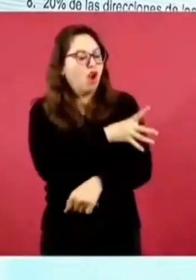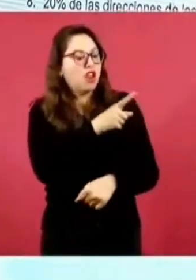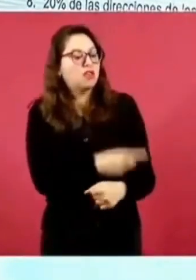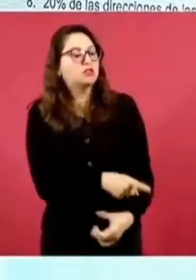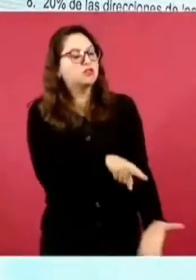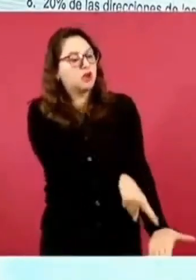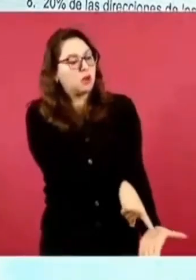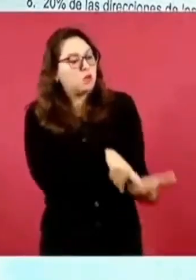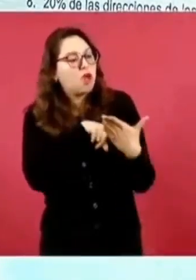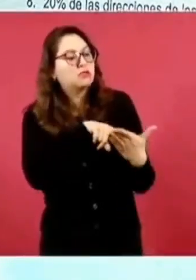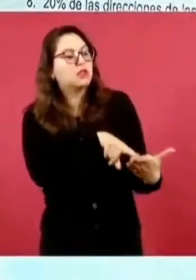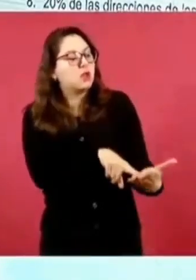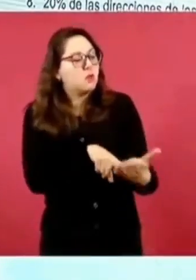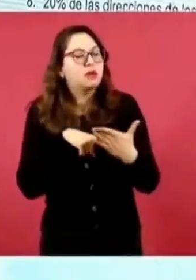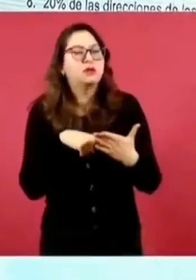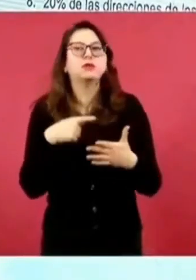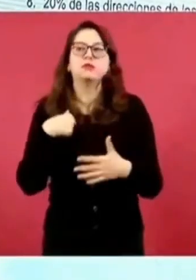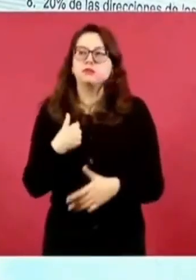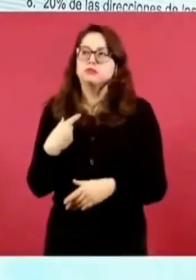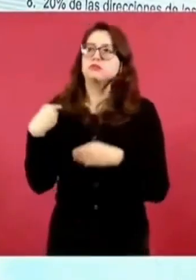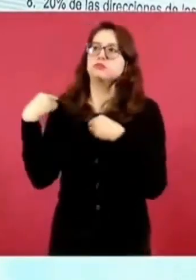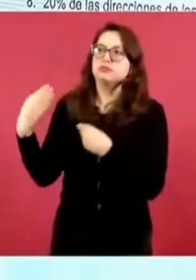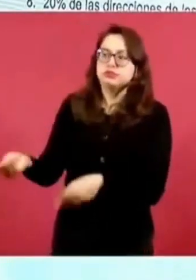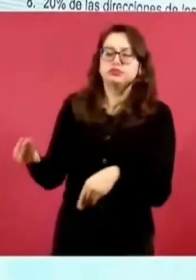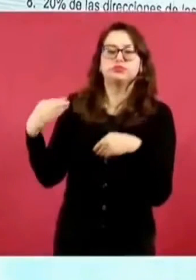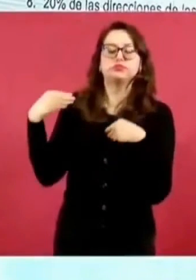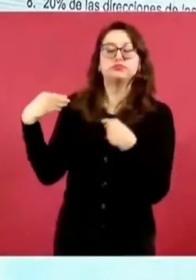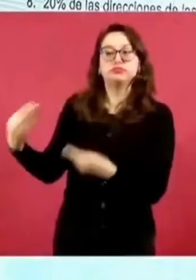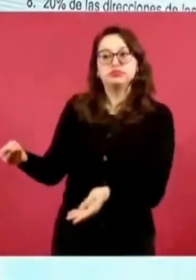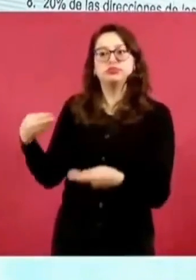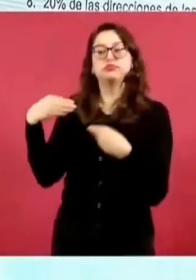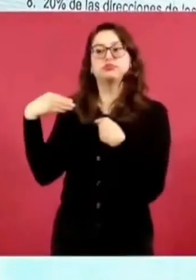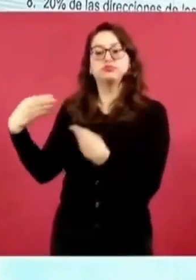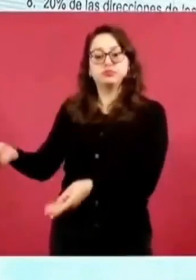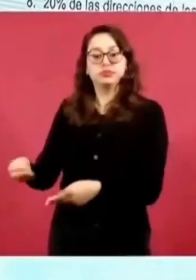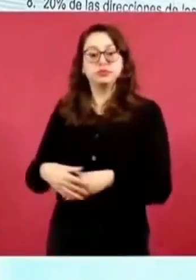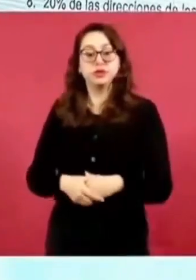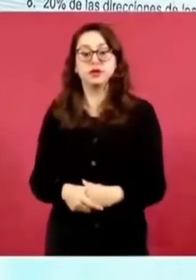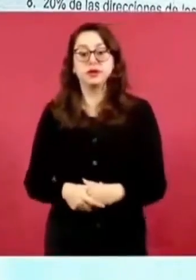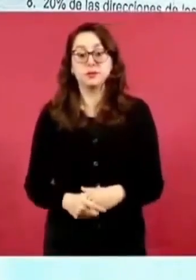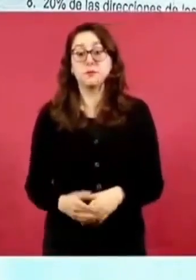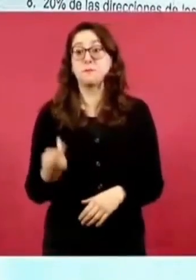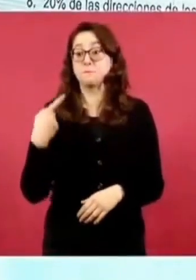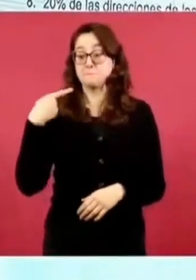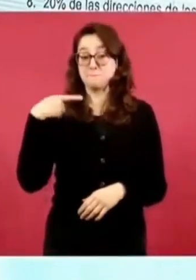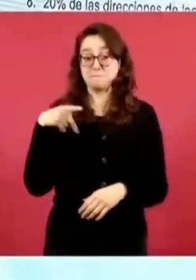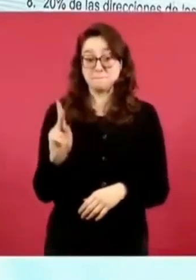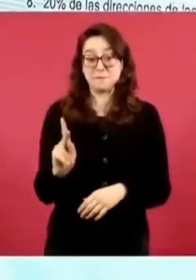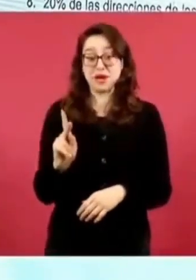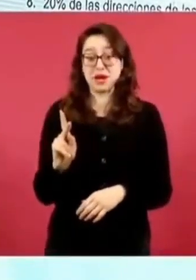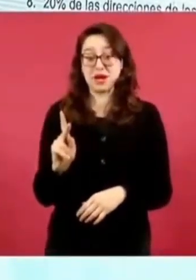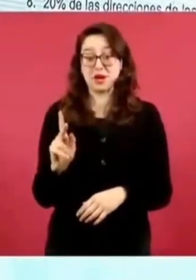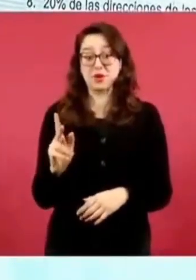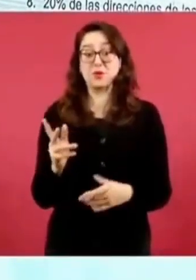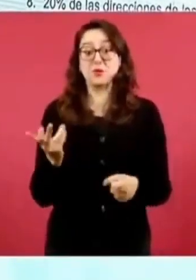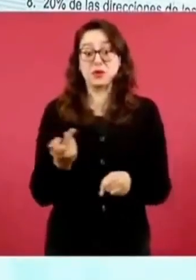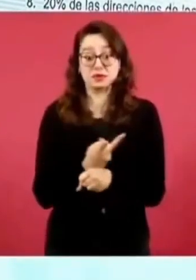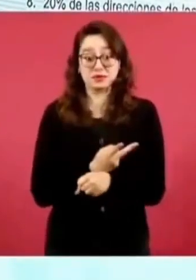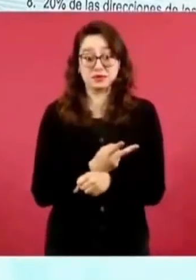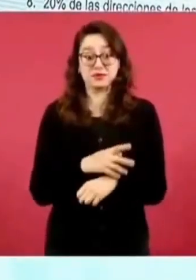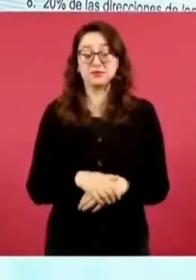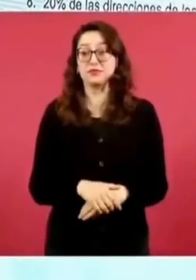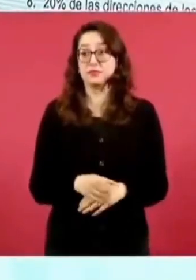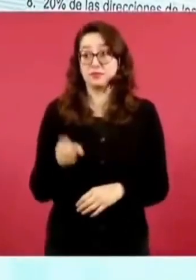ellos, los consejeros ganan más que el